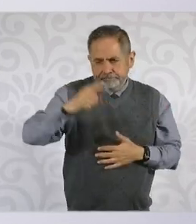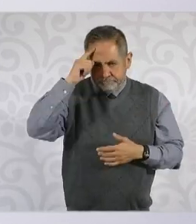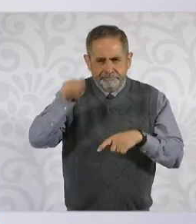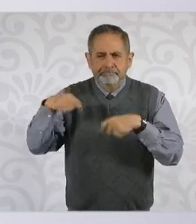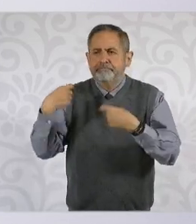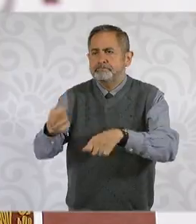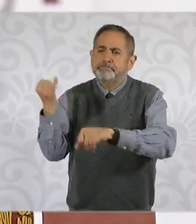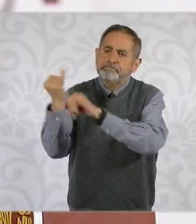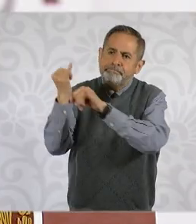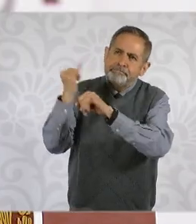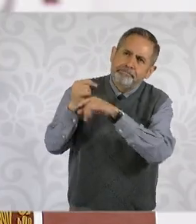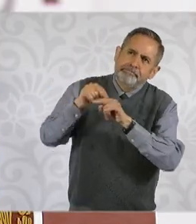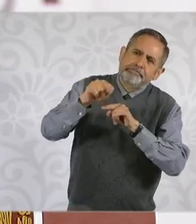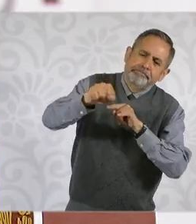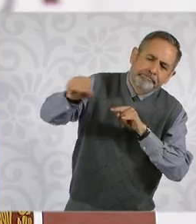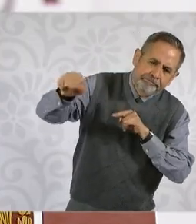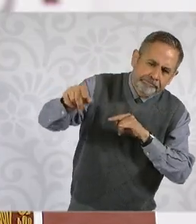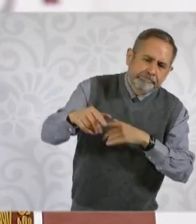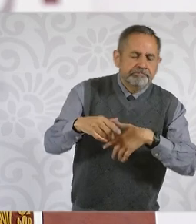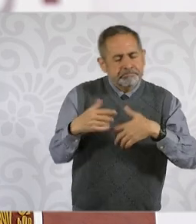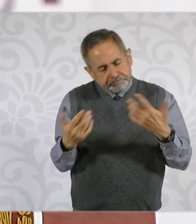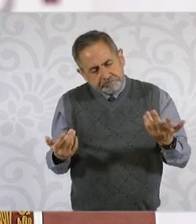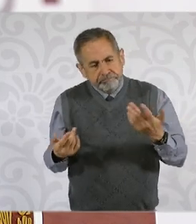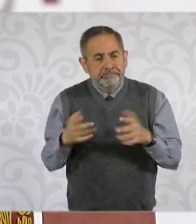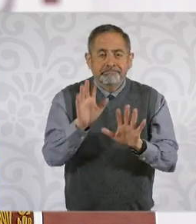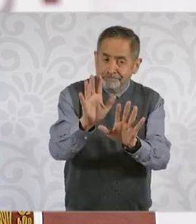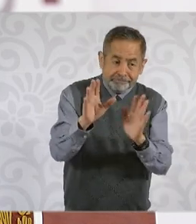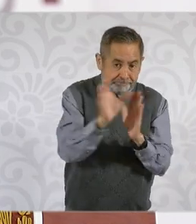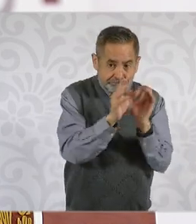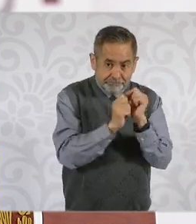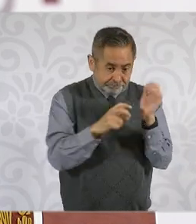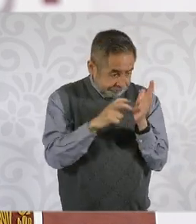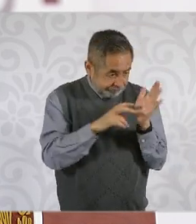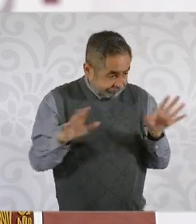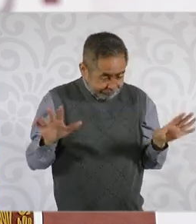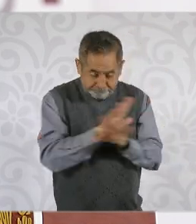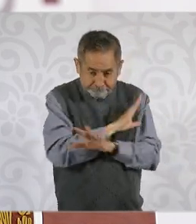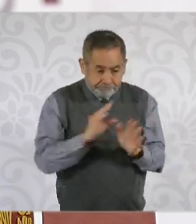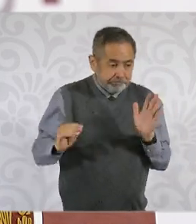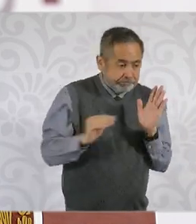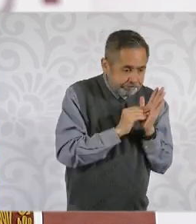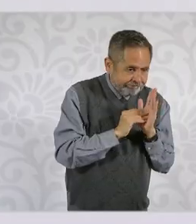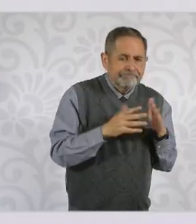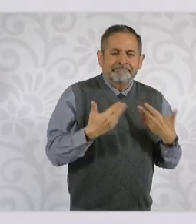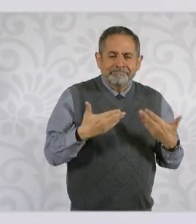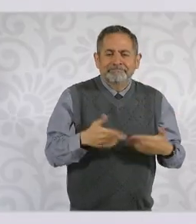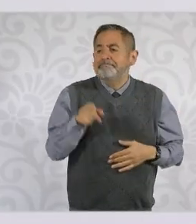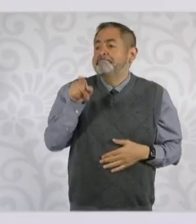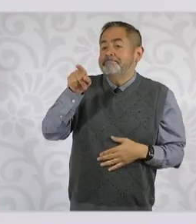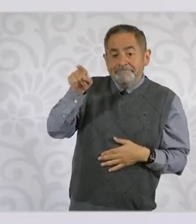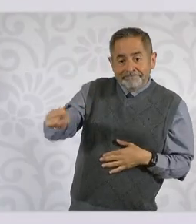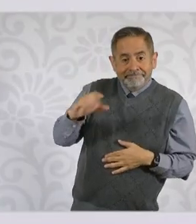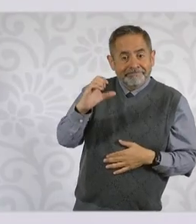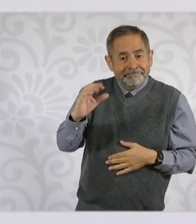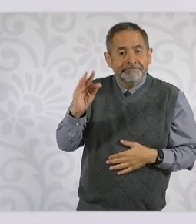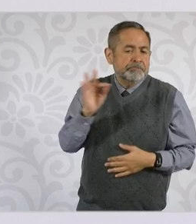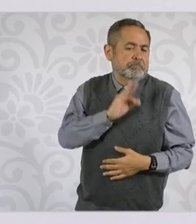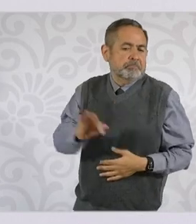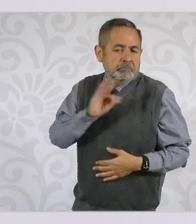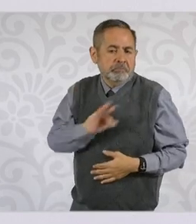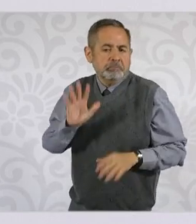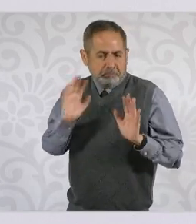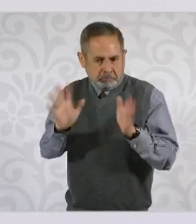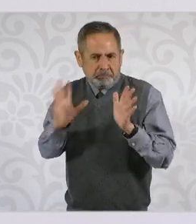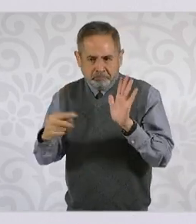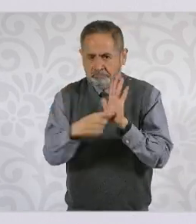Entonces, esta modificación también va a permitir que Comisión Federal de Electricidad lleve el internet a los poblados más